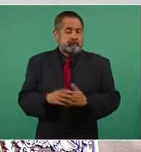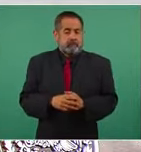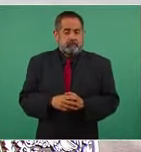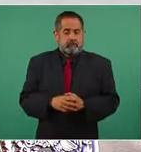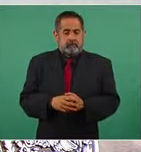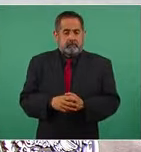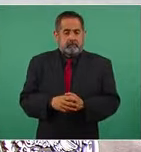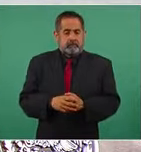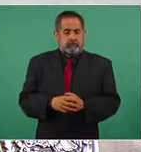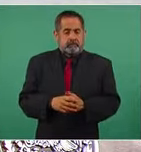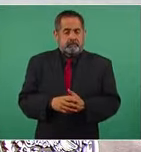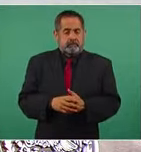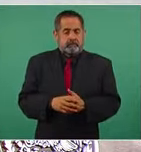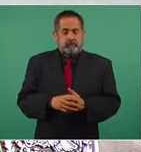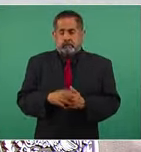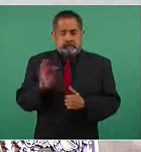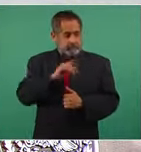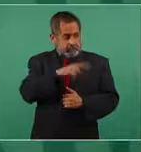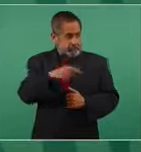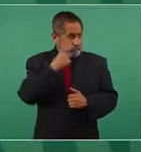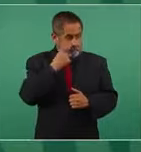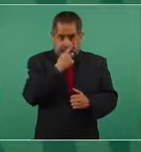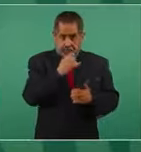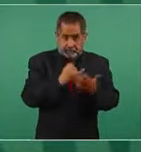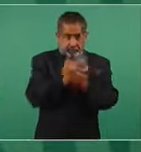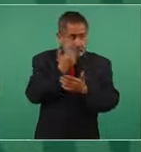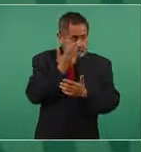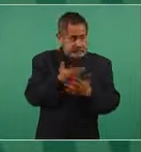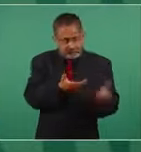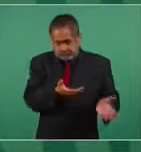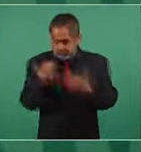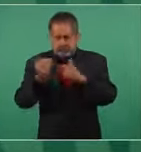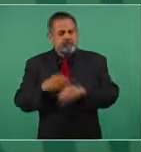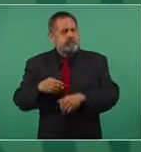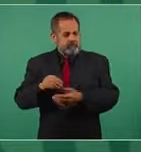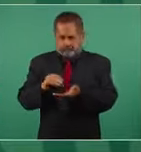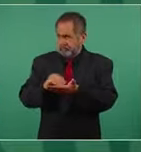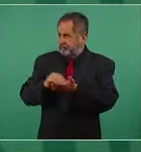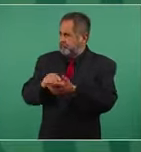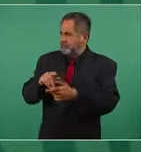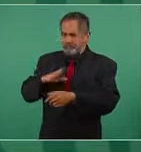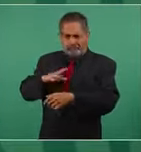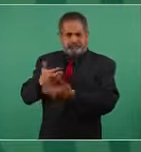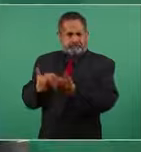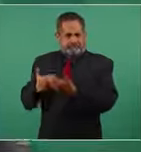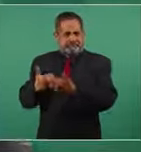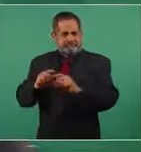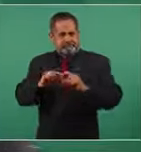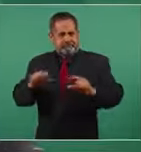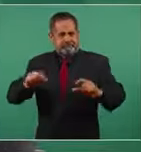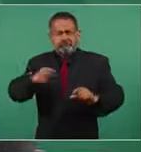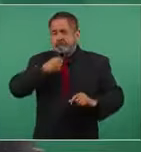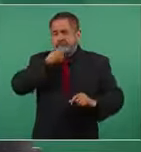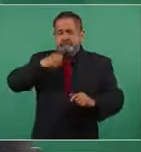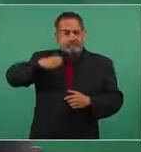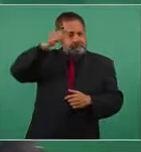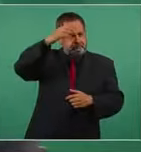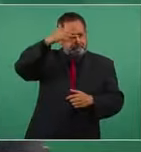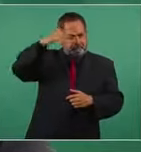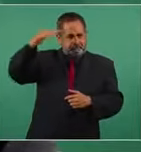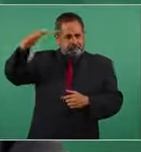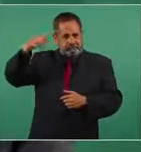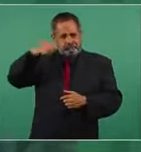si se deciden, además todavía hay tiempo, los adultos mayores que